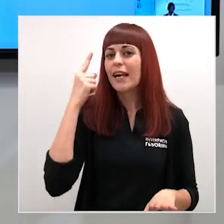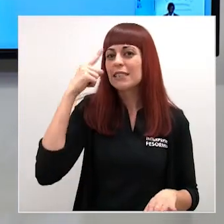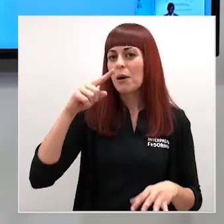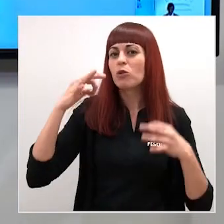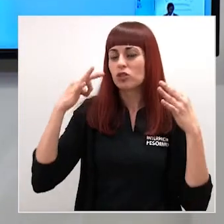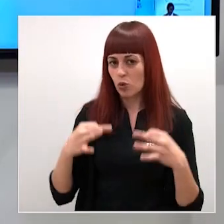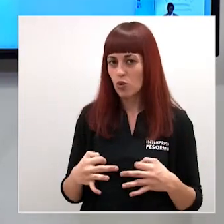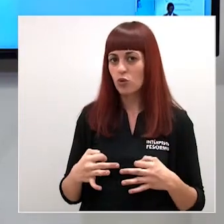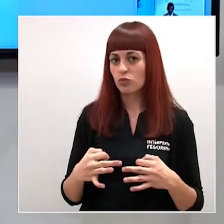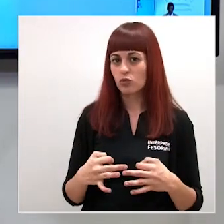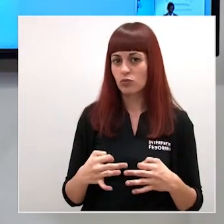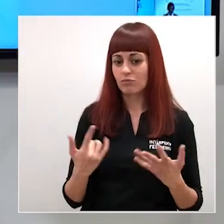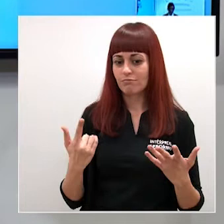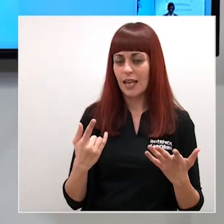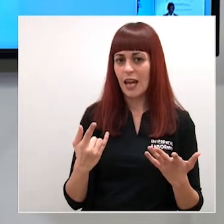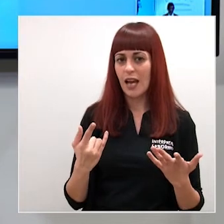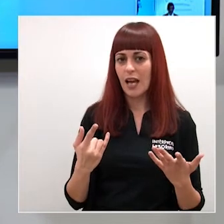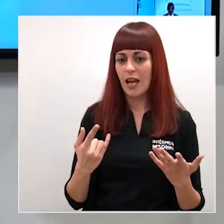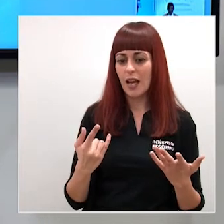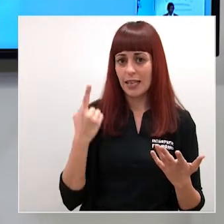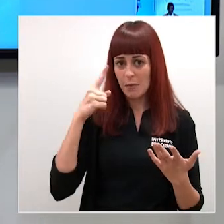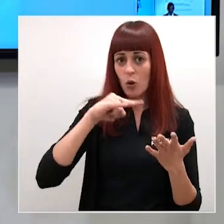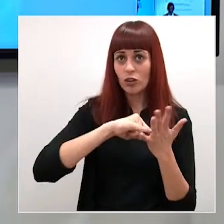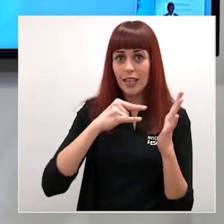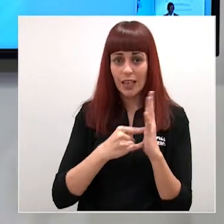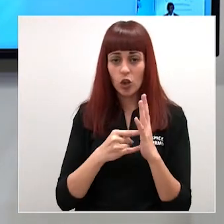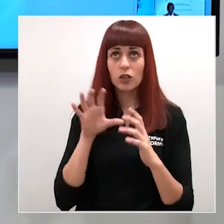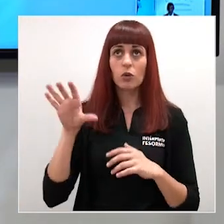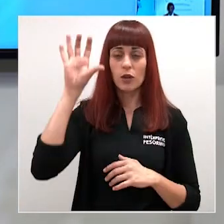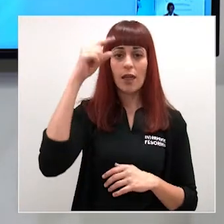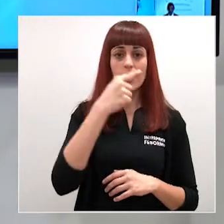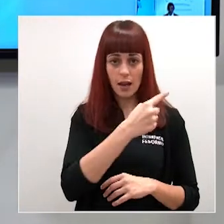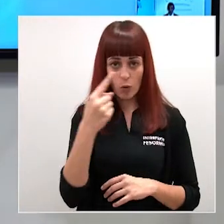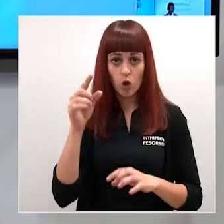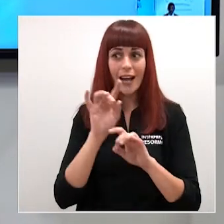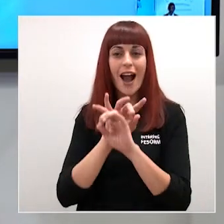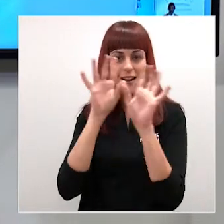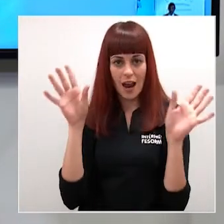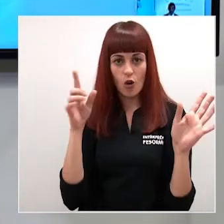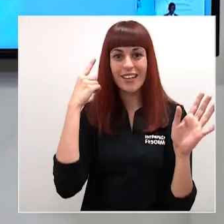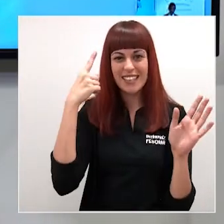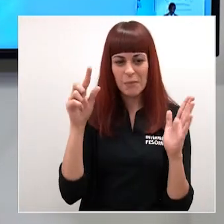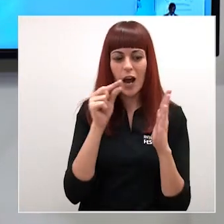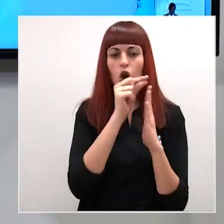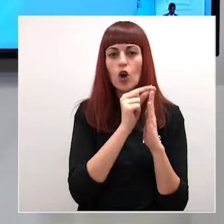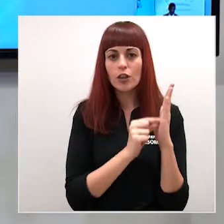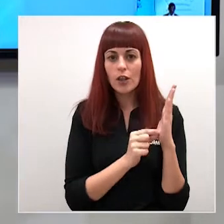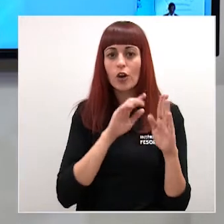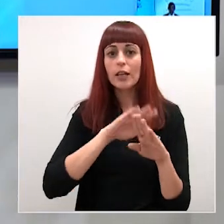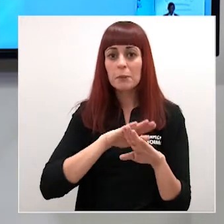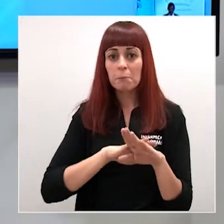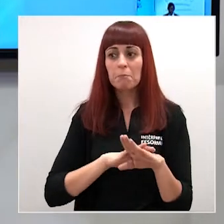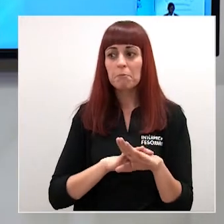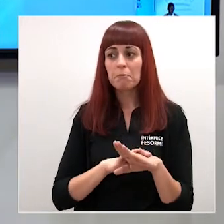cronograma claro que los técnicos de todas las comunidades lo hayan puesto claro que tengamos claro cuáles van a ser los condicionantes para que esa